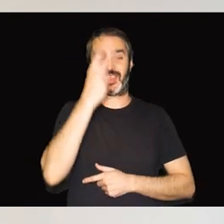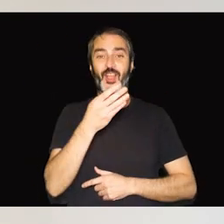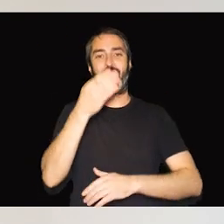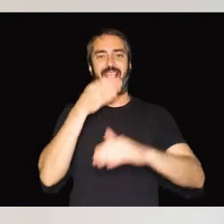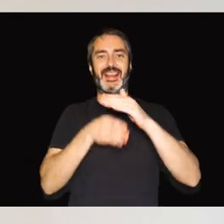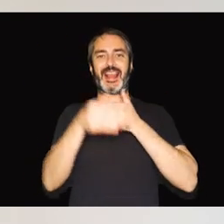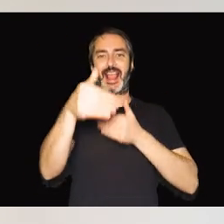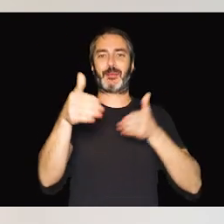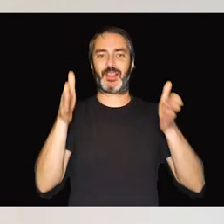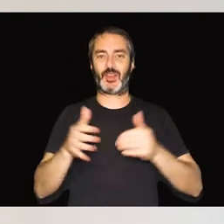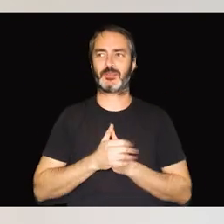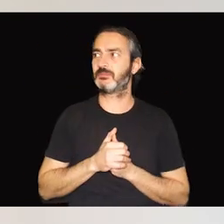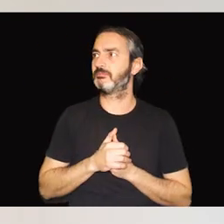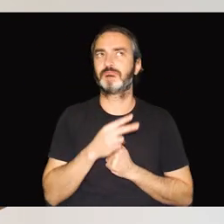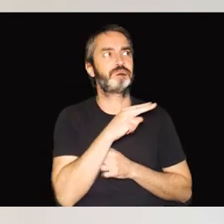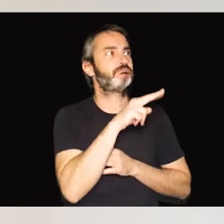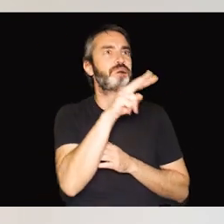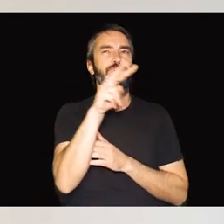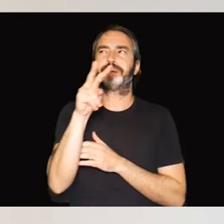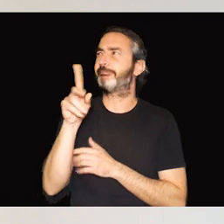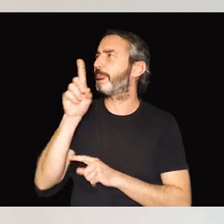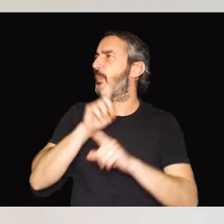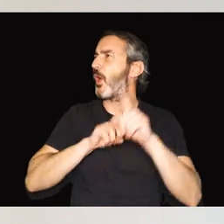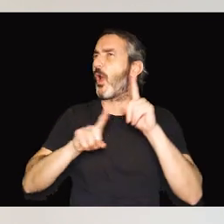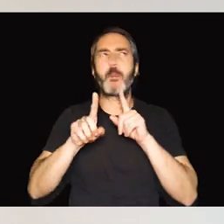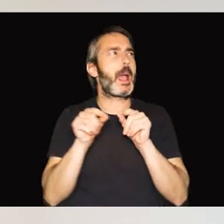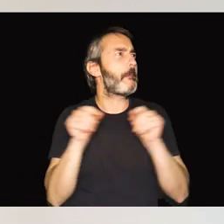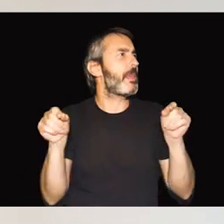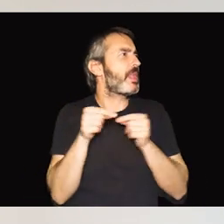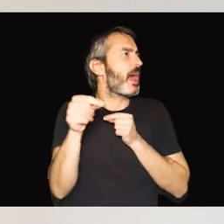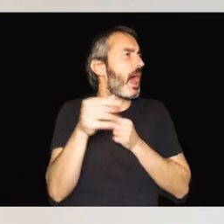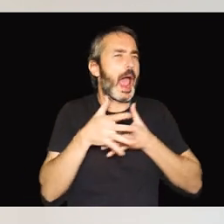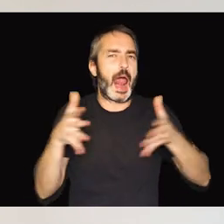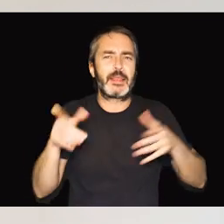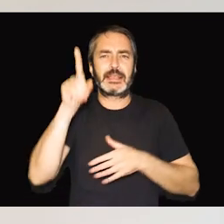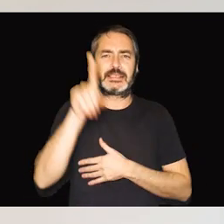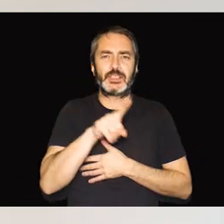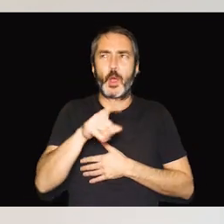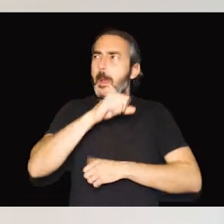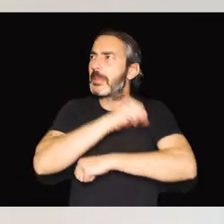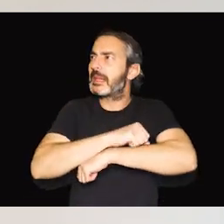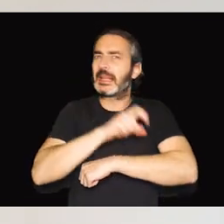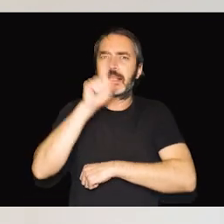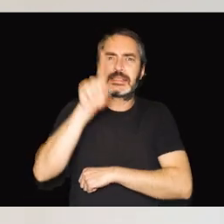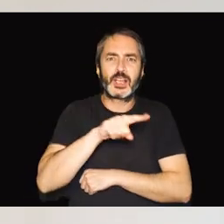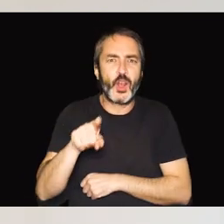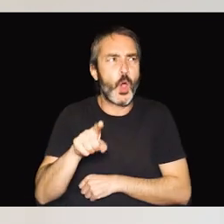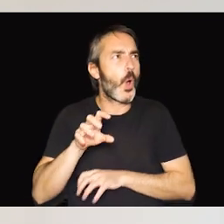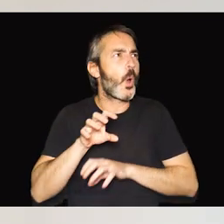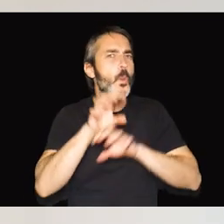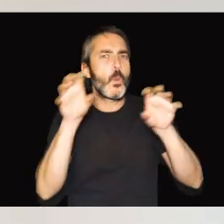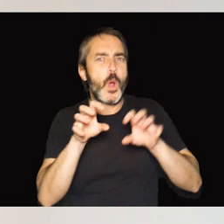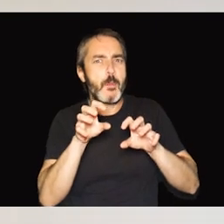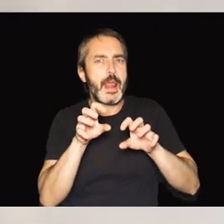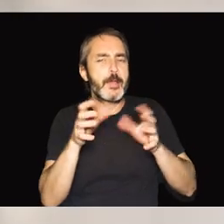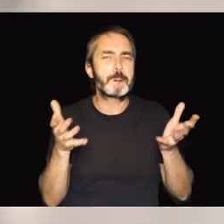entra en una habitación. Tendrá dificultades para captar cómo de grandes es esa habitación. ¿Hay ventanas? ¿Hay muebles? No se